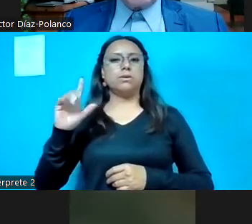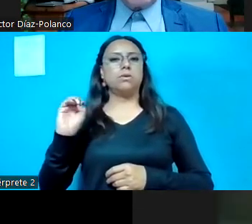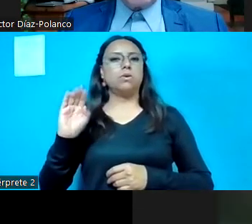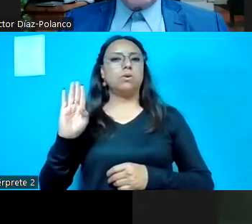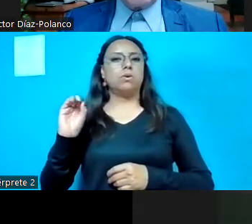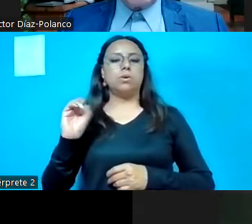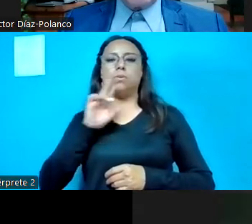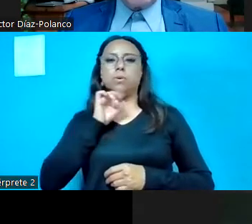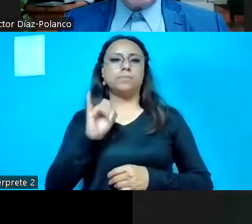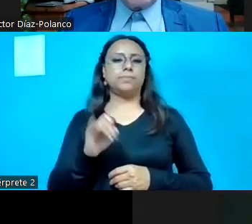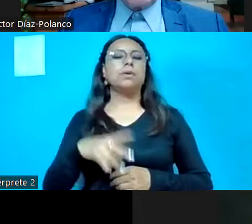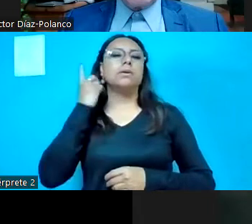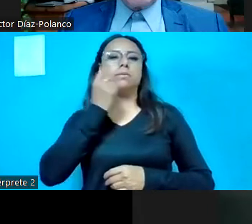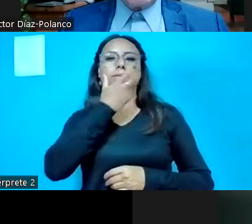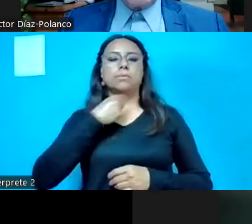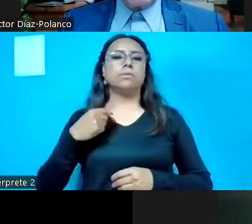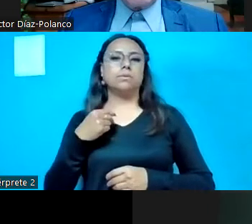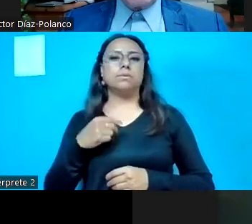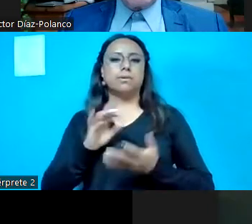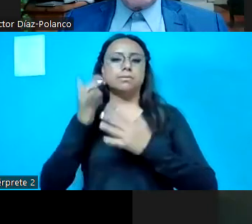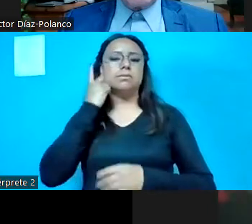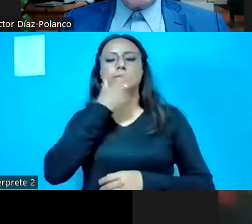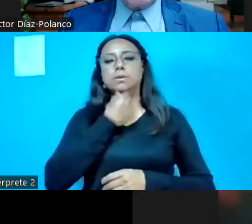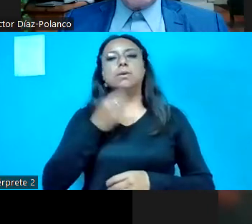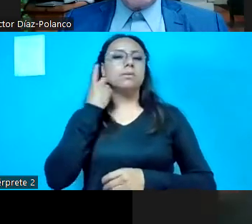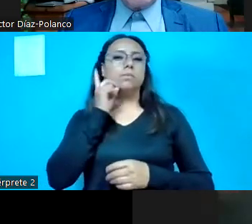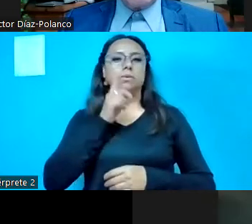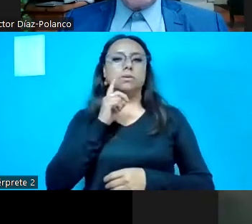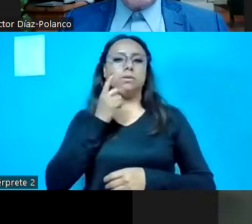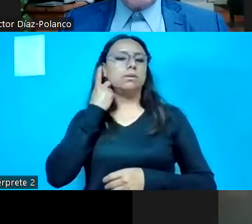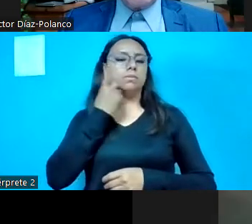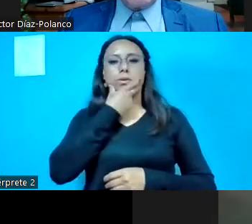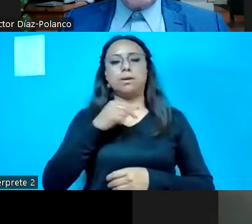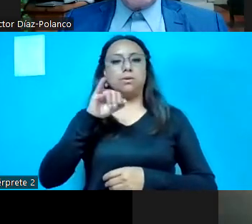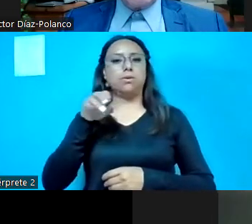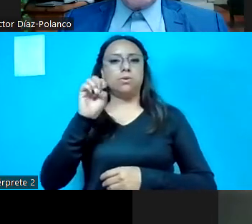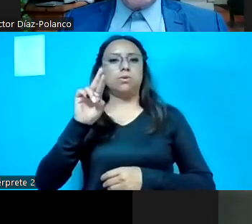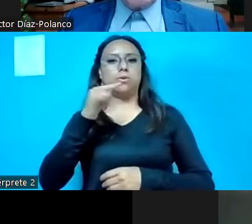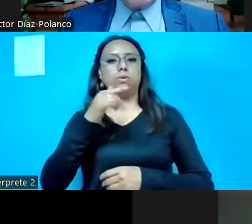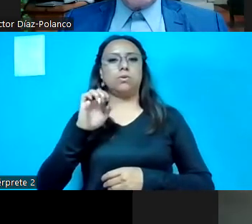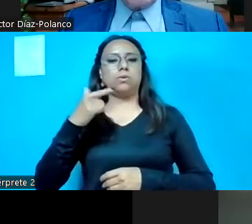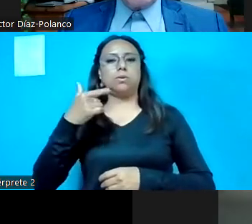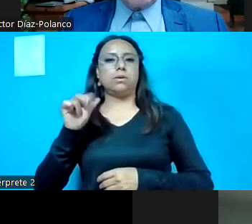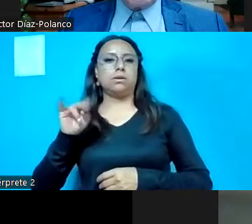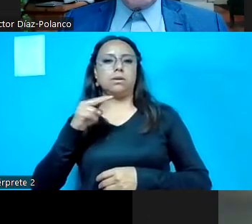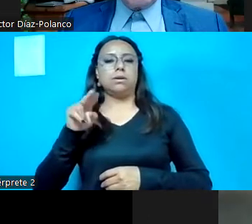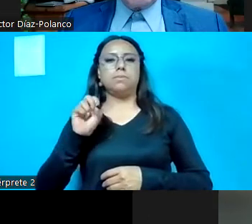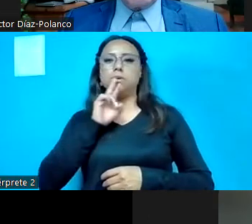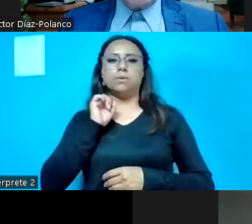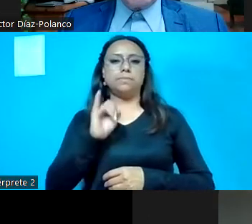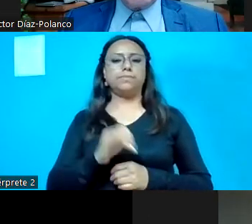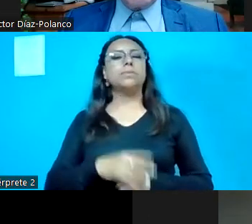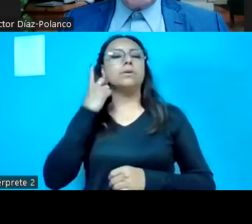Víctor Hugo Lobo, a favor. Gracias, diputado. Diputado Jorge Gaviño Ambriz. Gaviño, sí. Gracias, diputado.